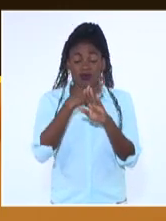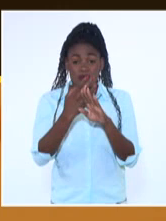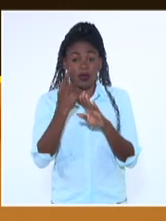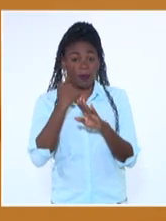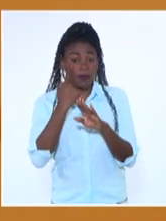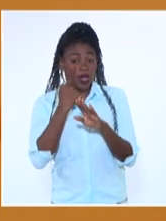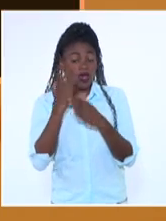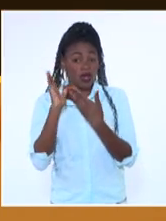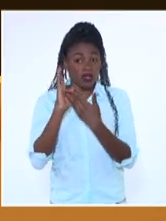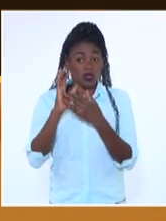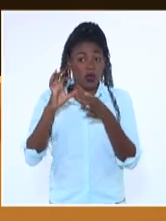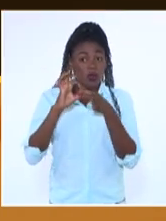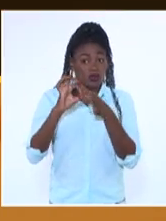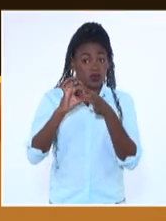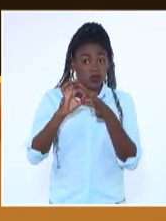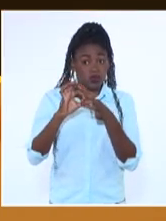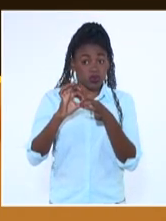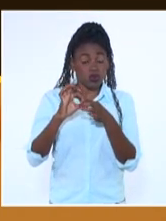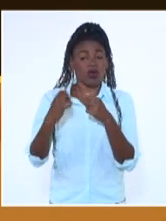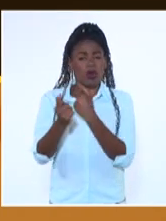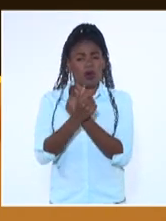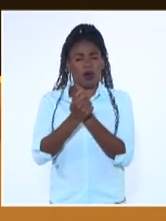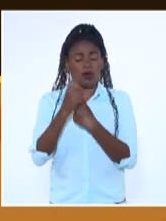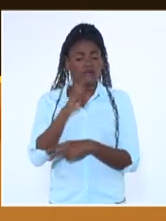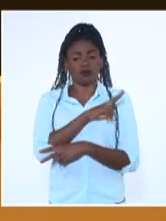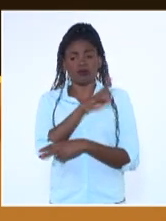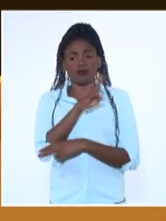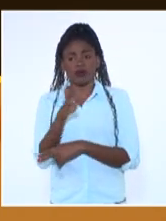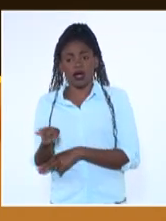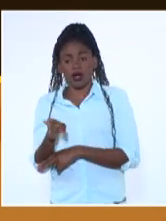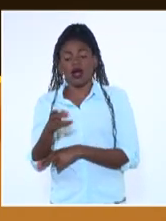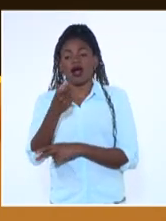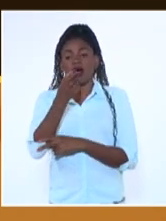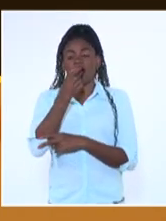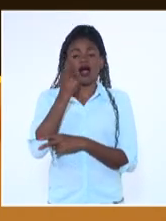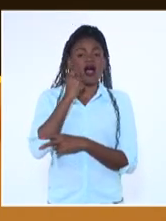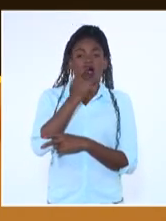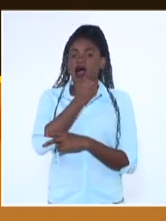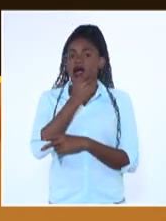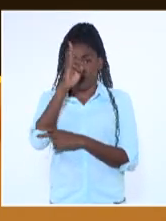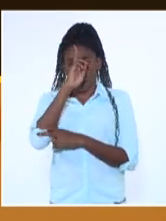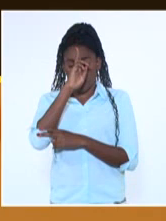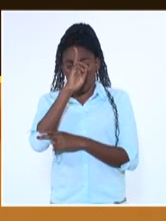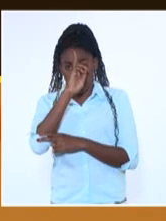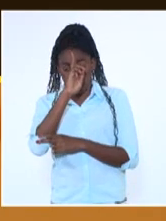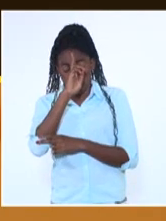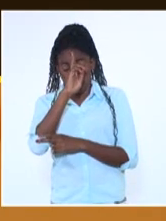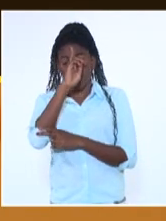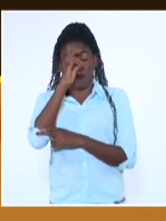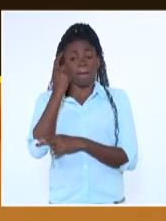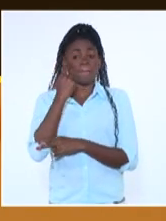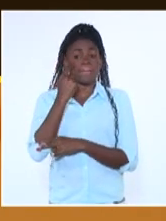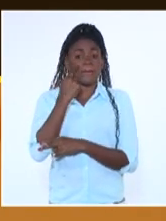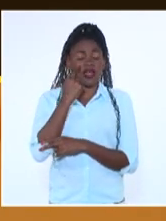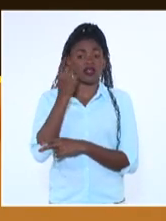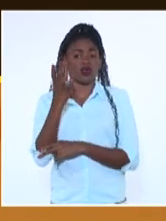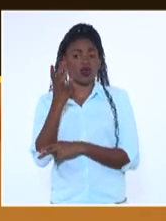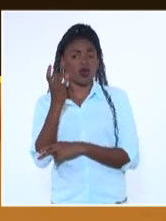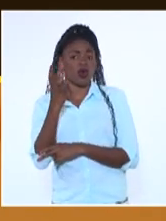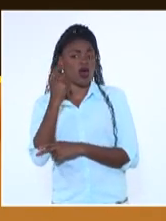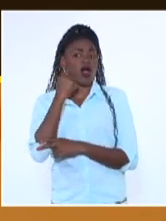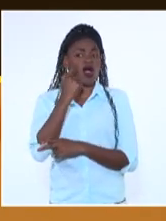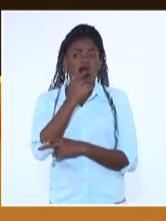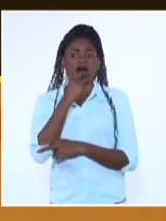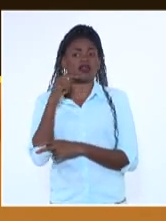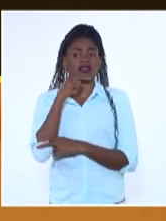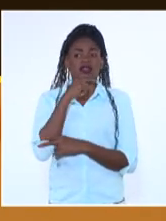o signos de alerta, es preciso realizar una consulta estomatológica. Hablamos de dolor al consumir bebidas o comidas frías o calientes, sangrado de las